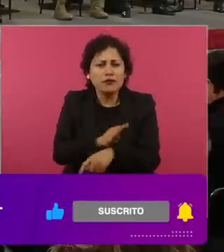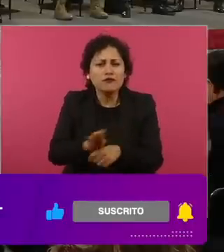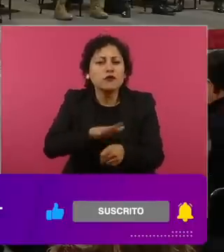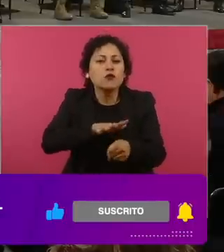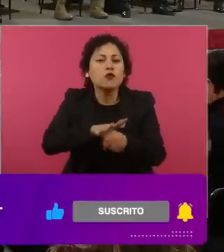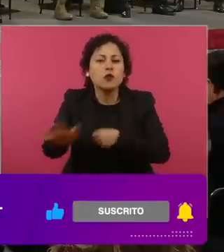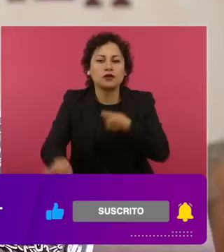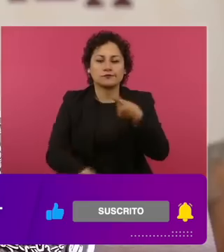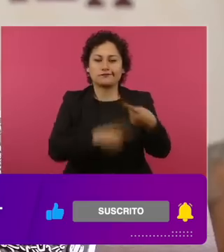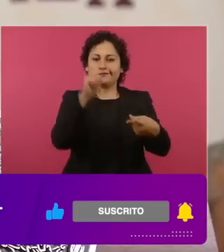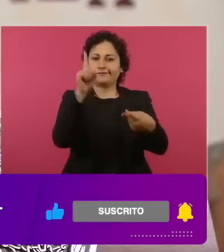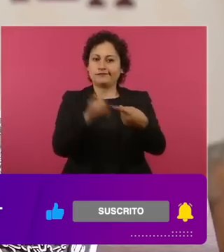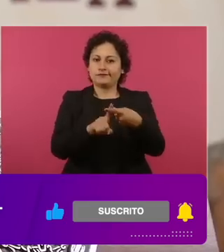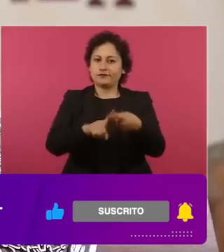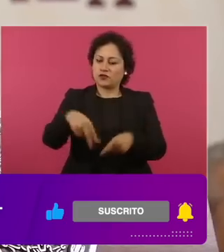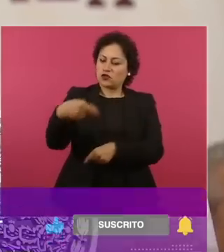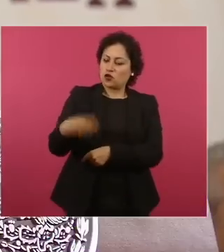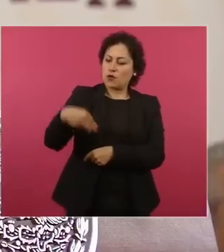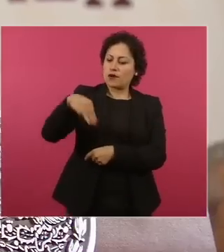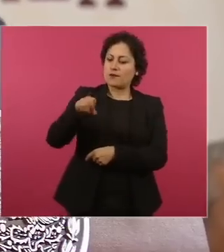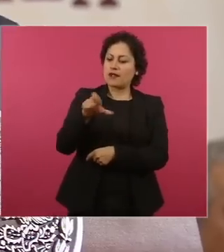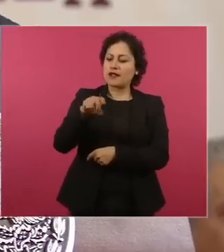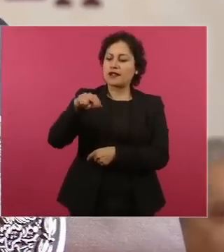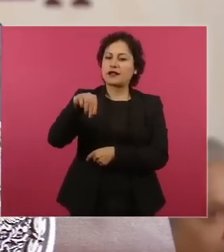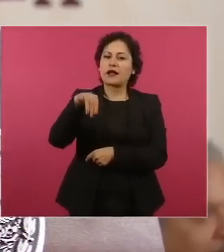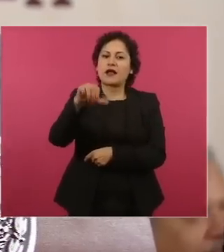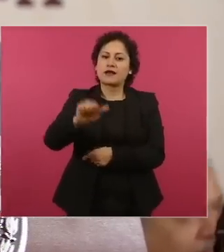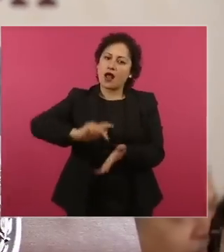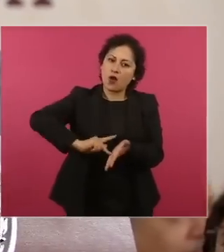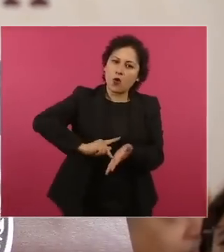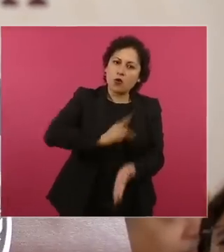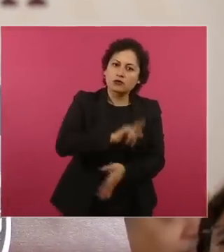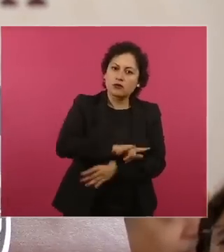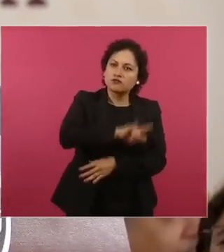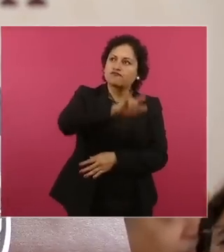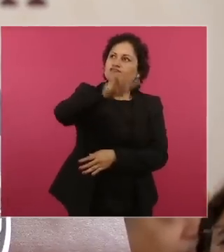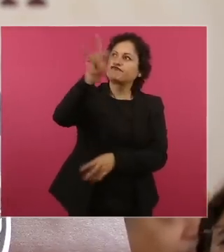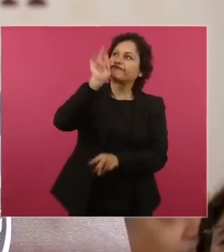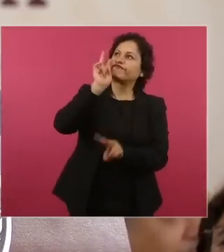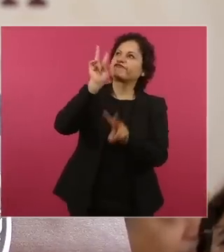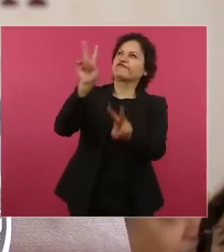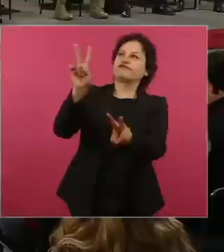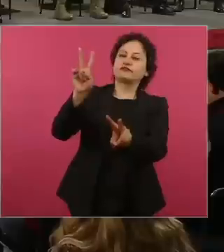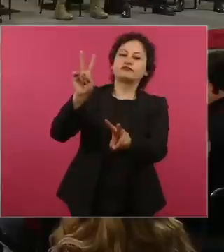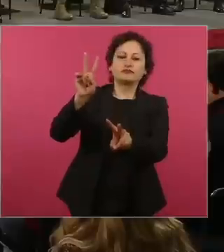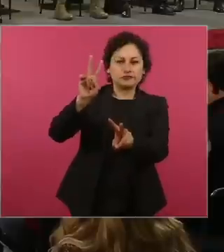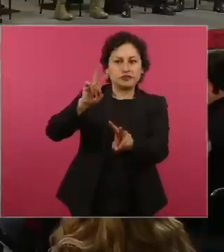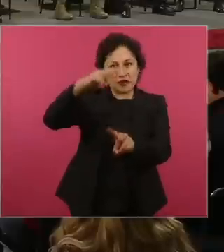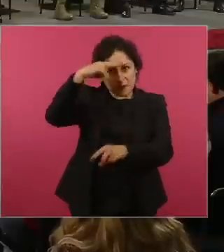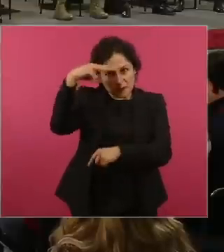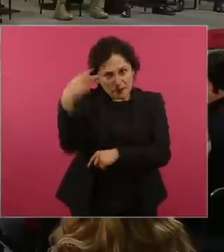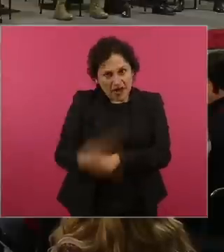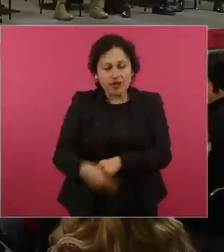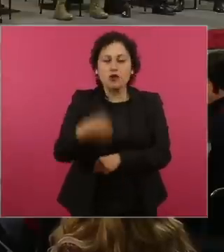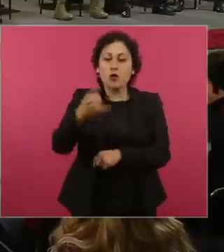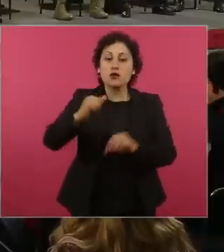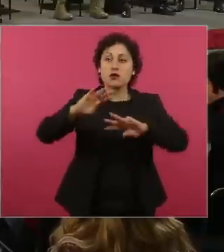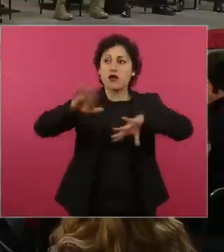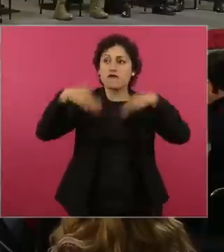el nombre de Mexicana Aviación volverá a surcar los aires, los aires de México y esperemos que del mundo, señor presidente.